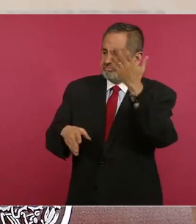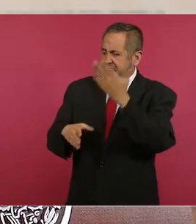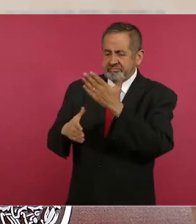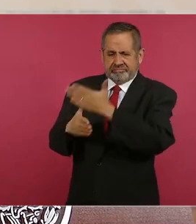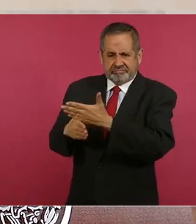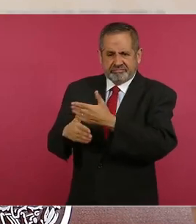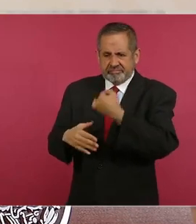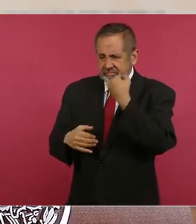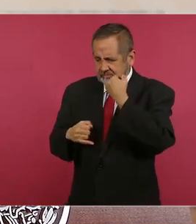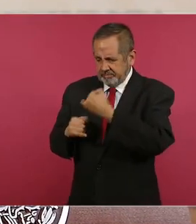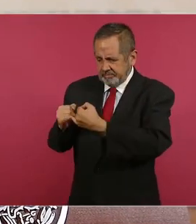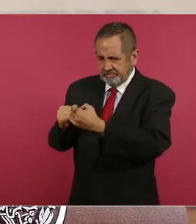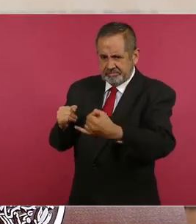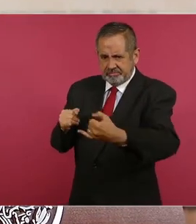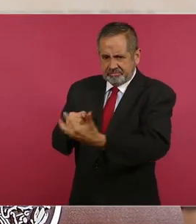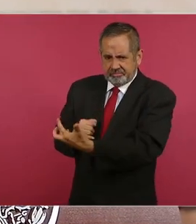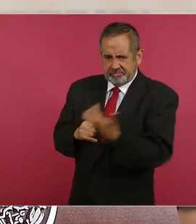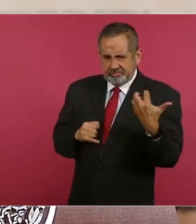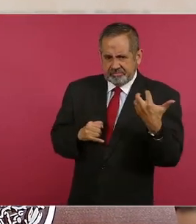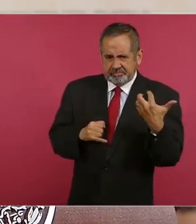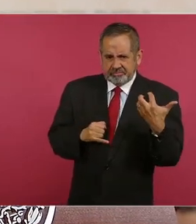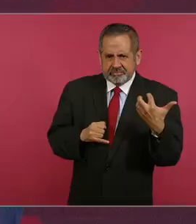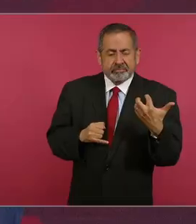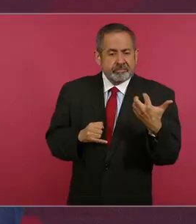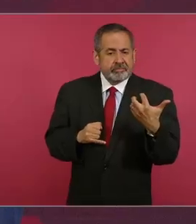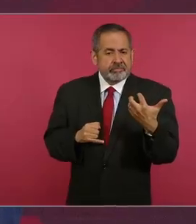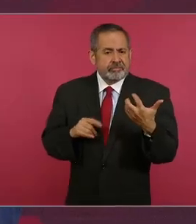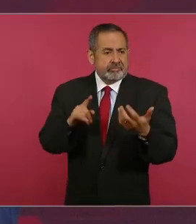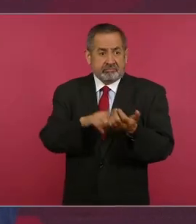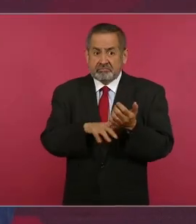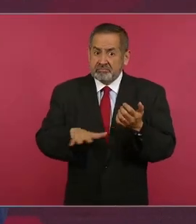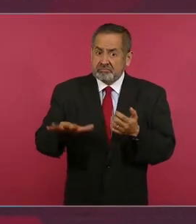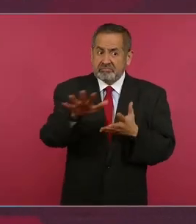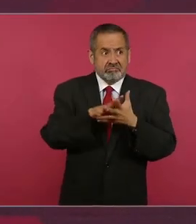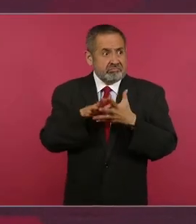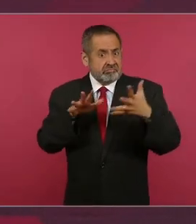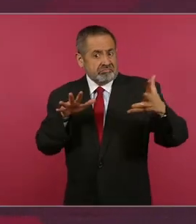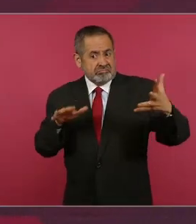una buena parte del territorio.